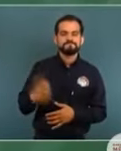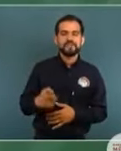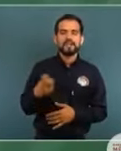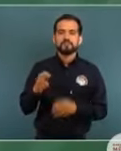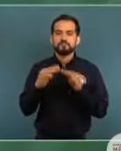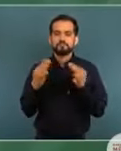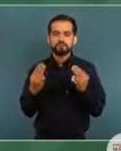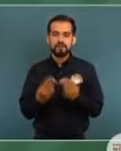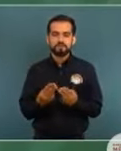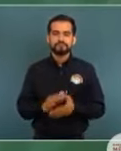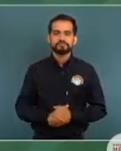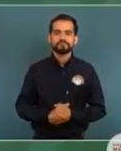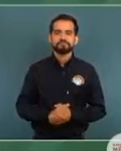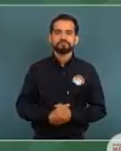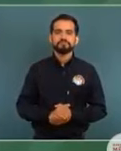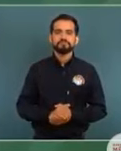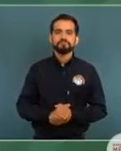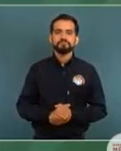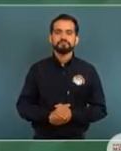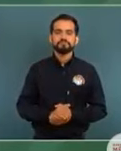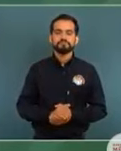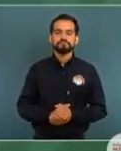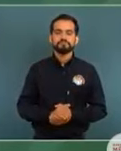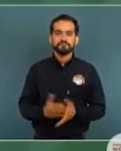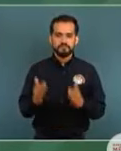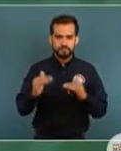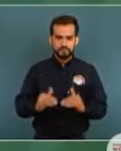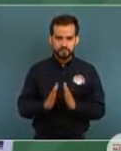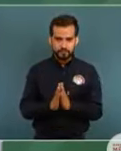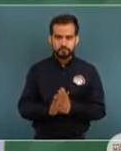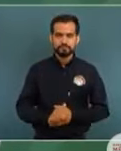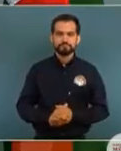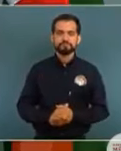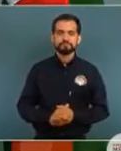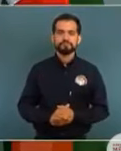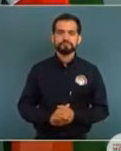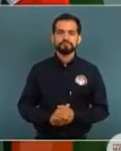de recursos. La que sigue, por favor.